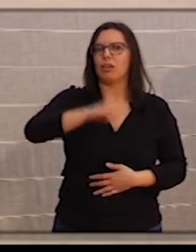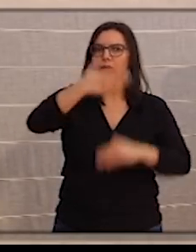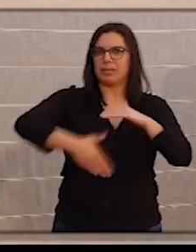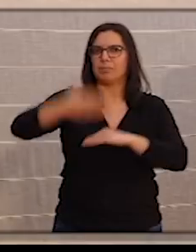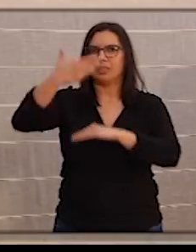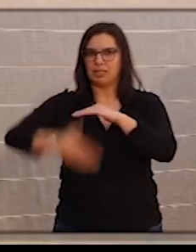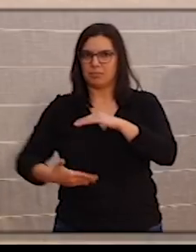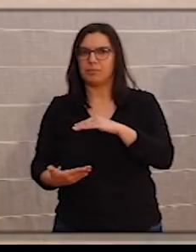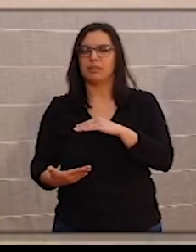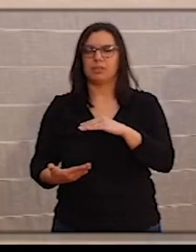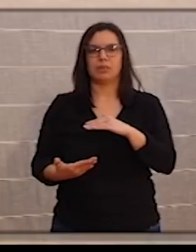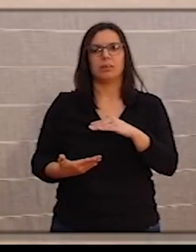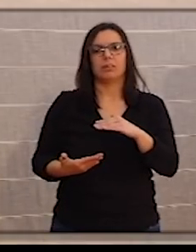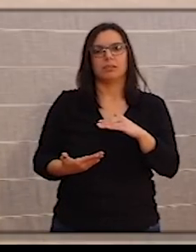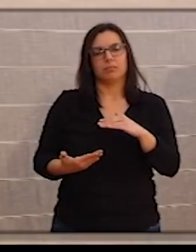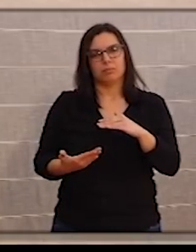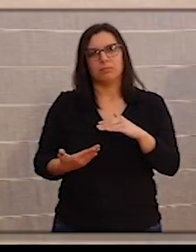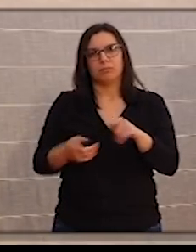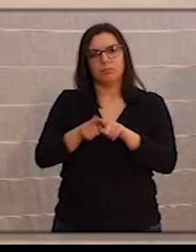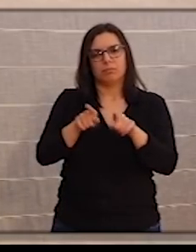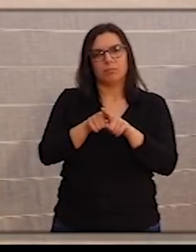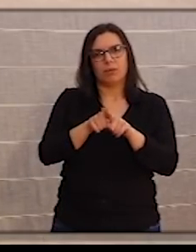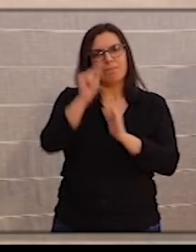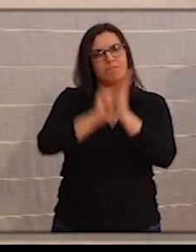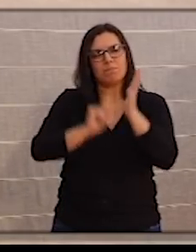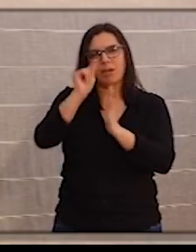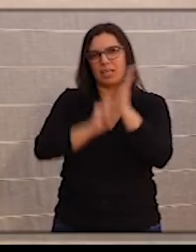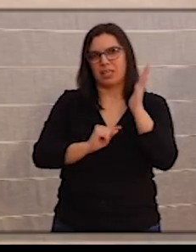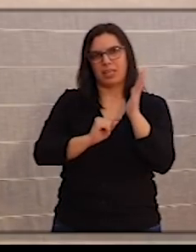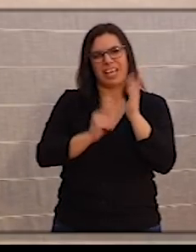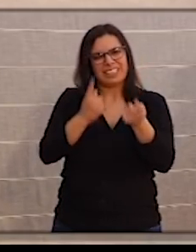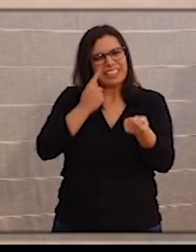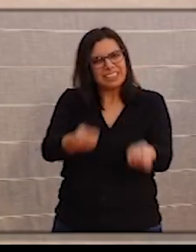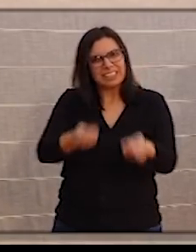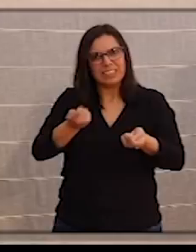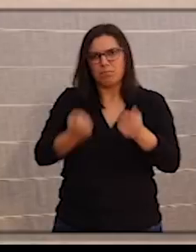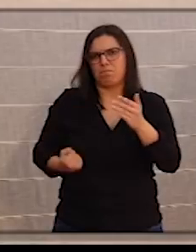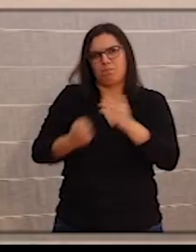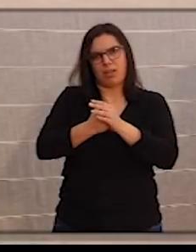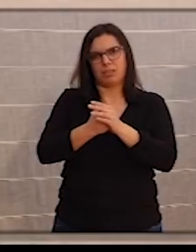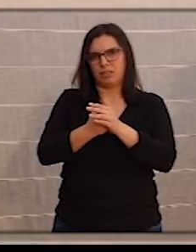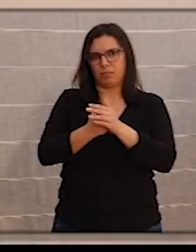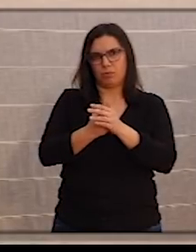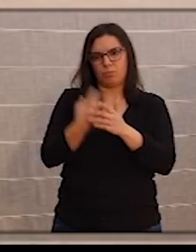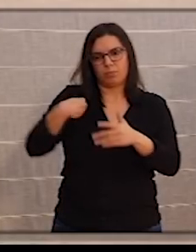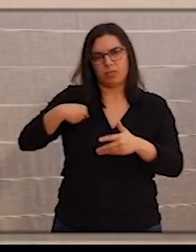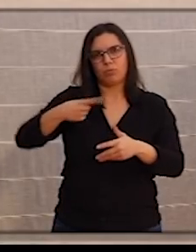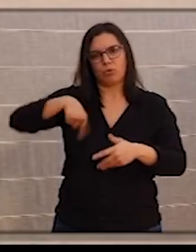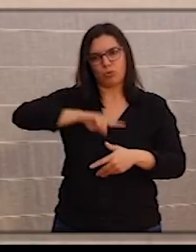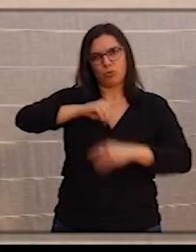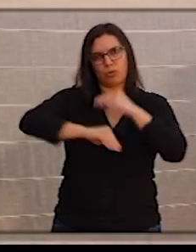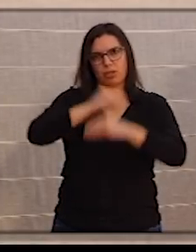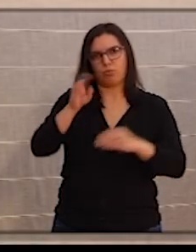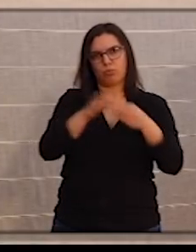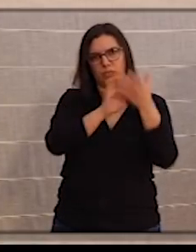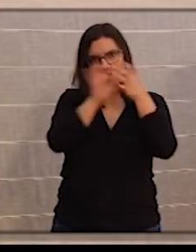tengan transporte urbano colectivo que adopten las medidas más restrictivas que hemos adoptado por parte